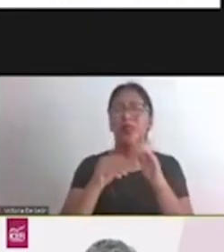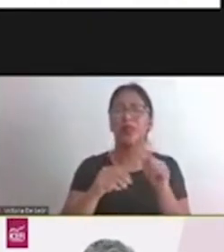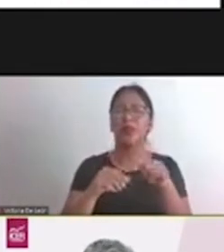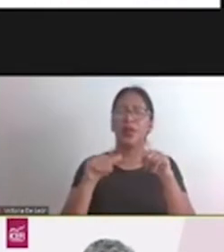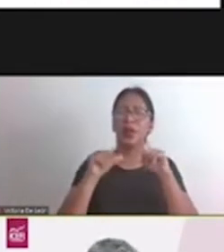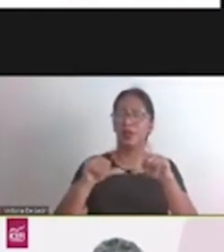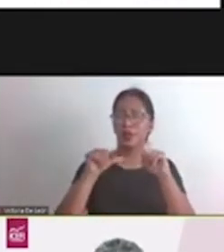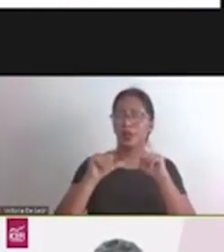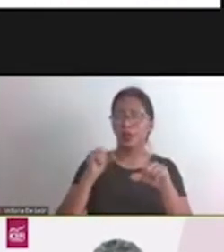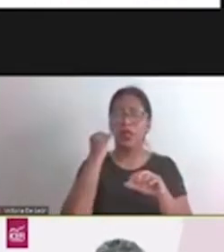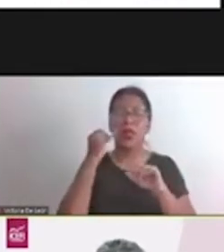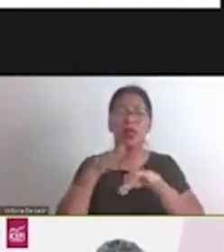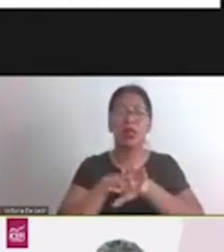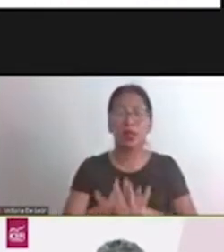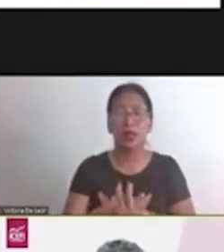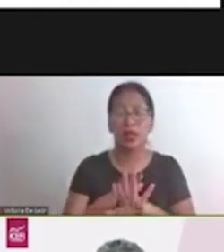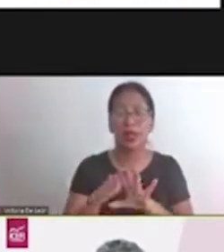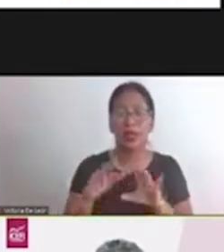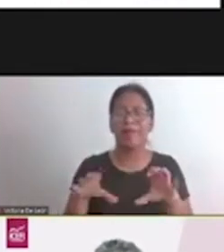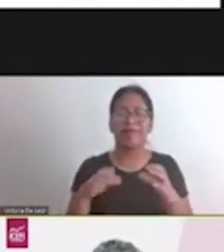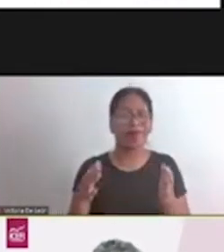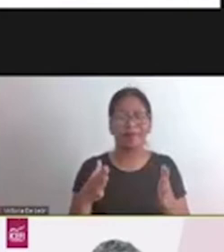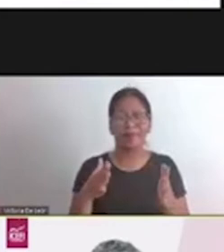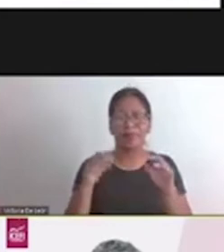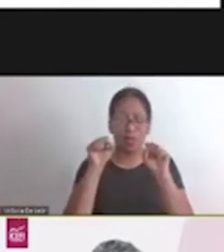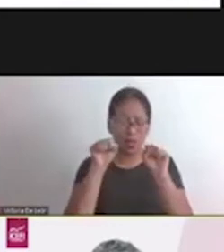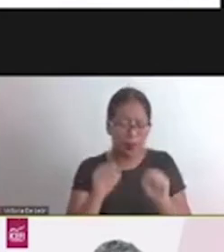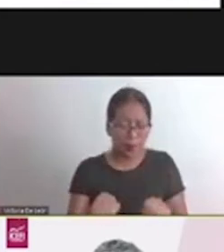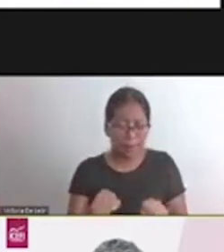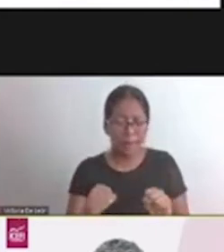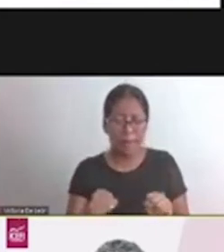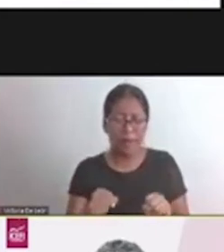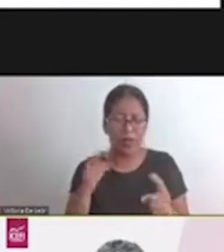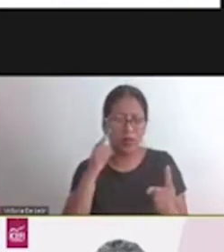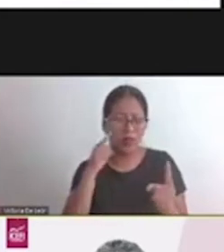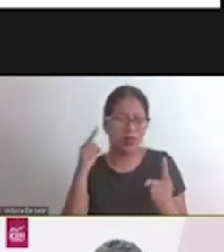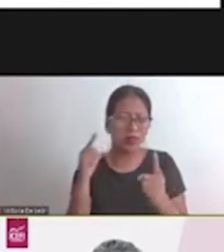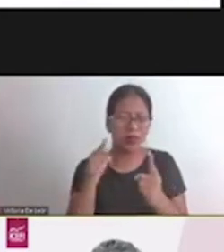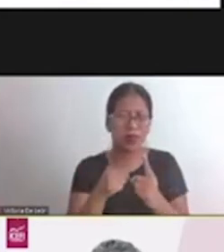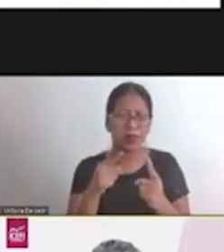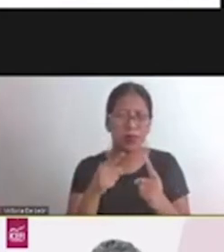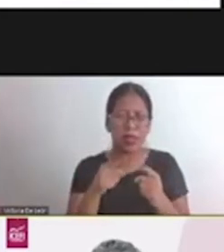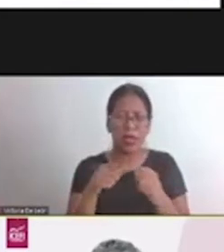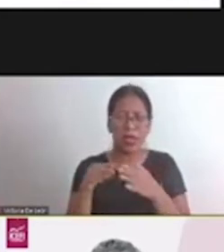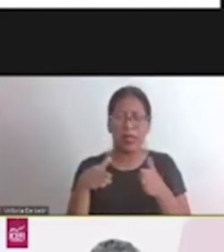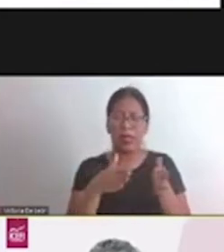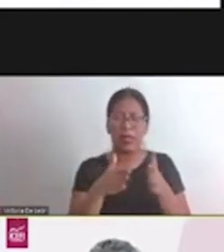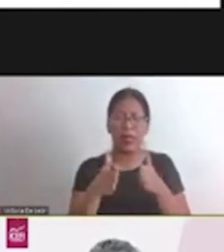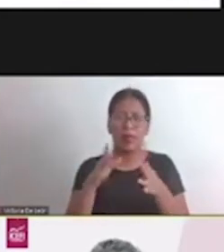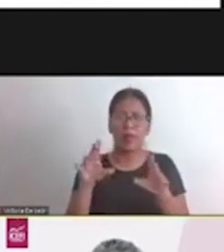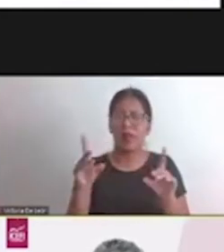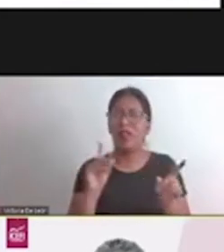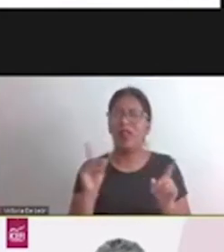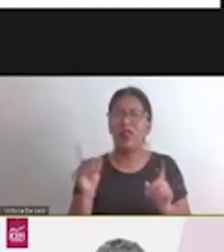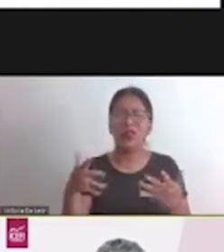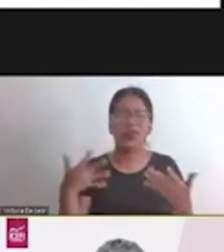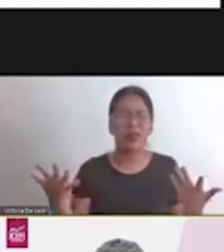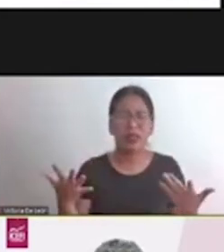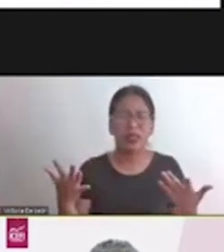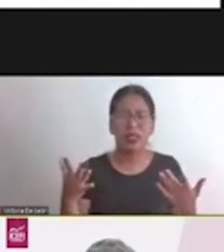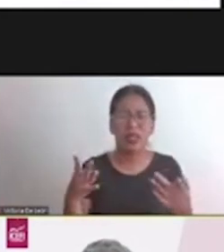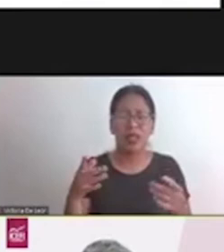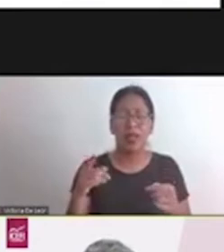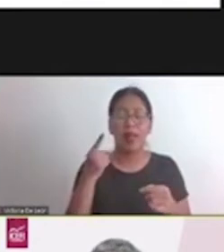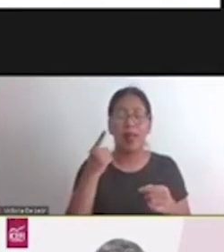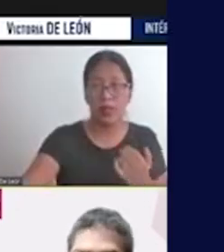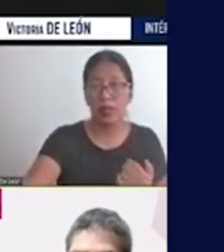La adopción de la agenda no solo busca la erradicación de la pobreza extrema, sino también la universalización de la educación en